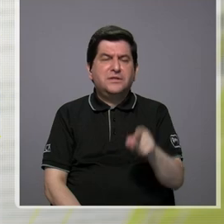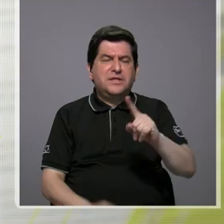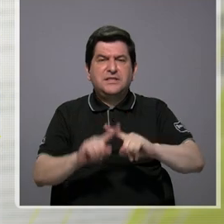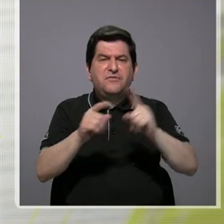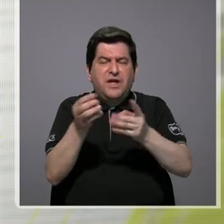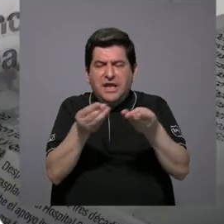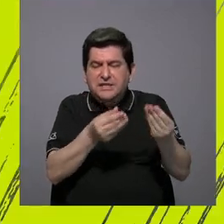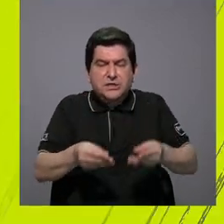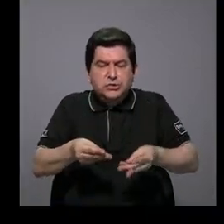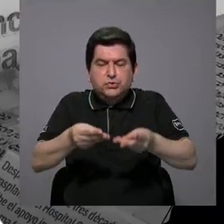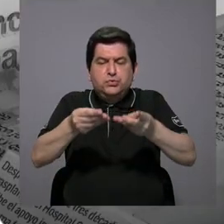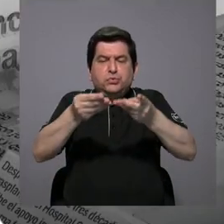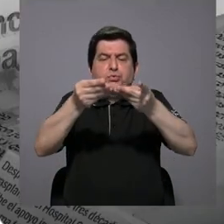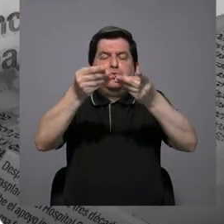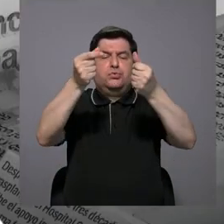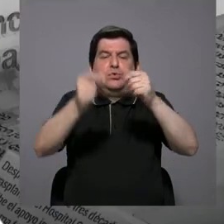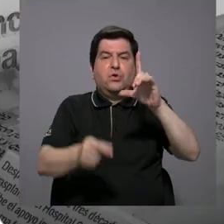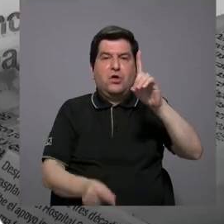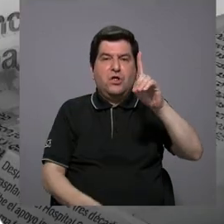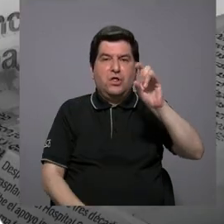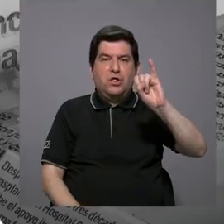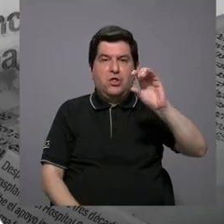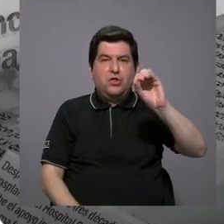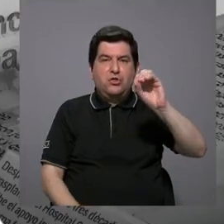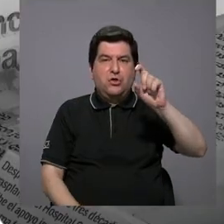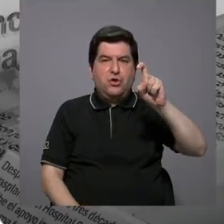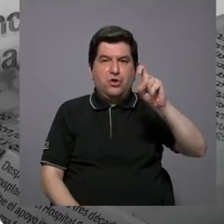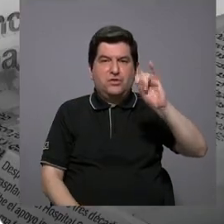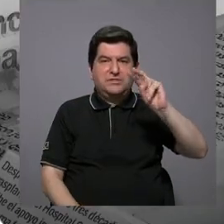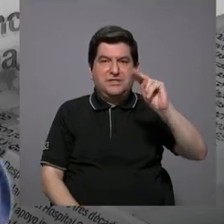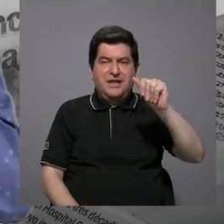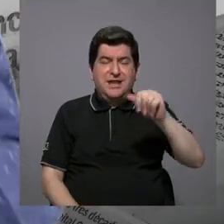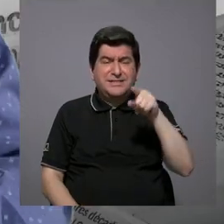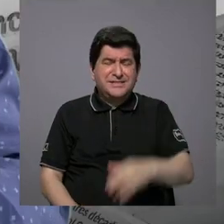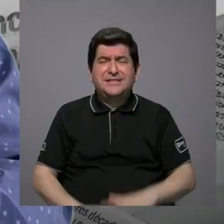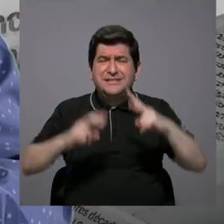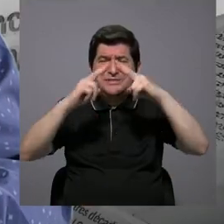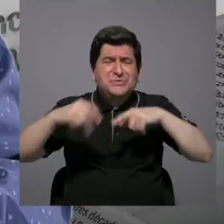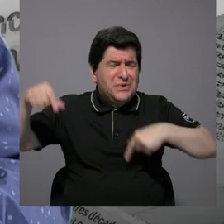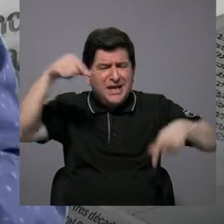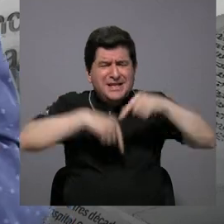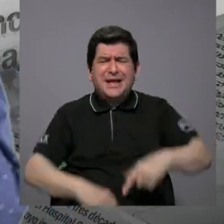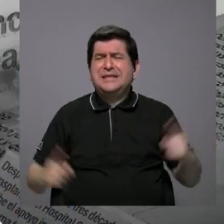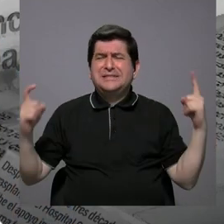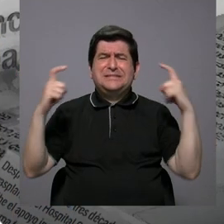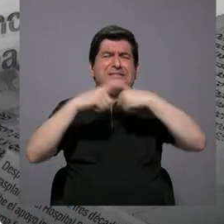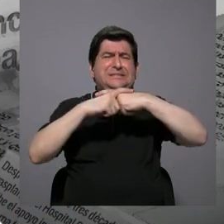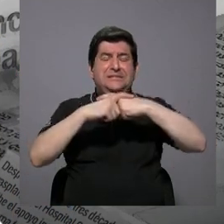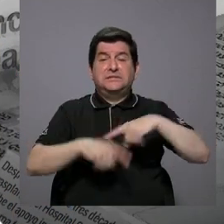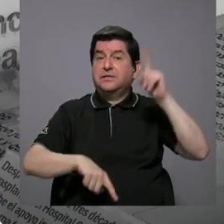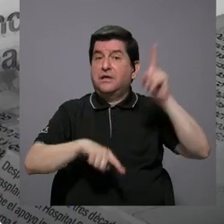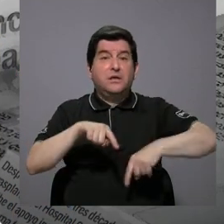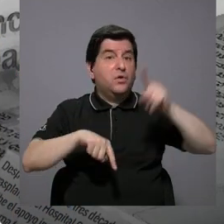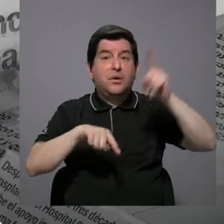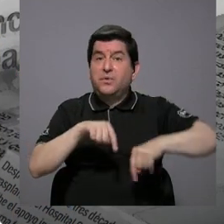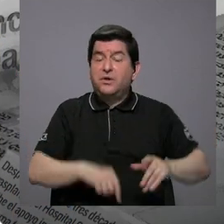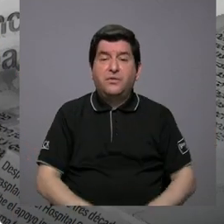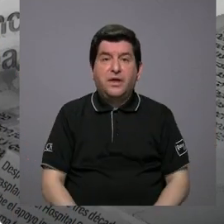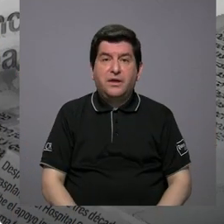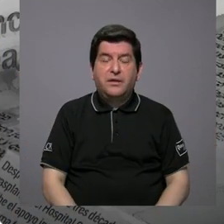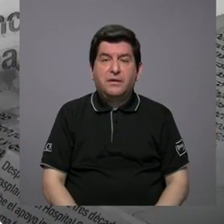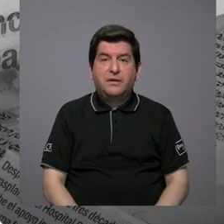y esos son análisis químicos complejísimos y no han podido. Por ejemplo, la